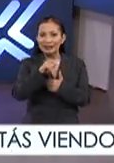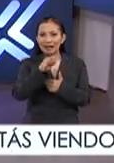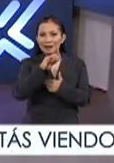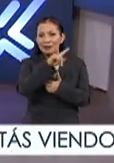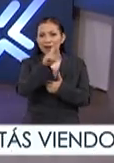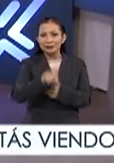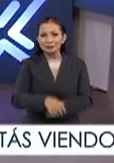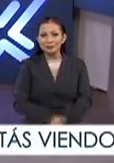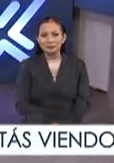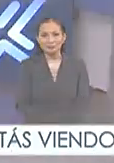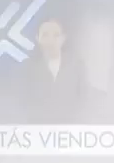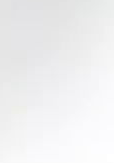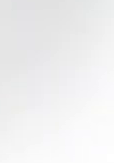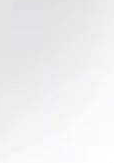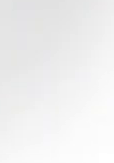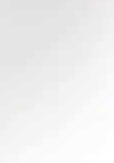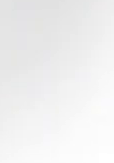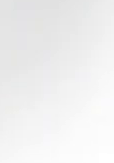Interpass.